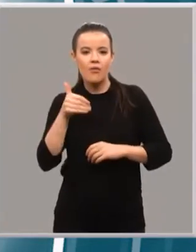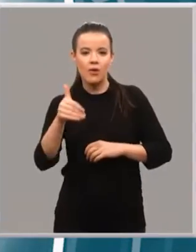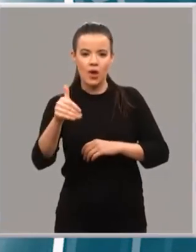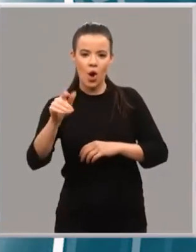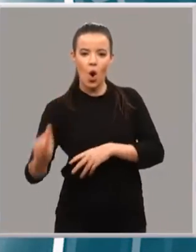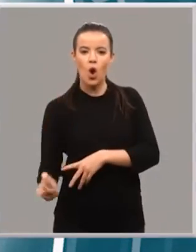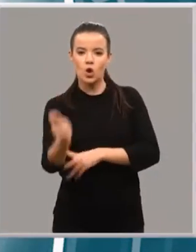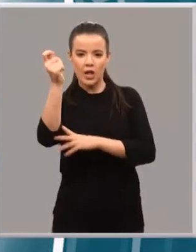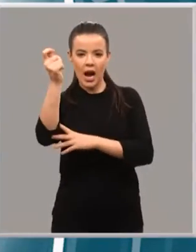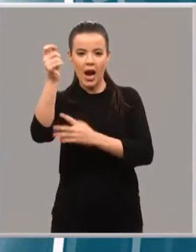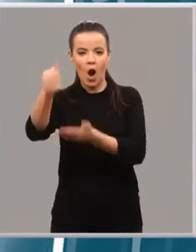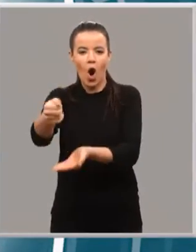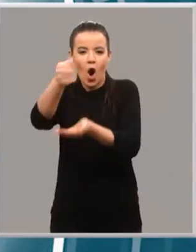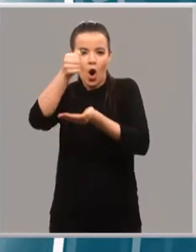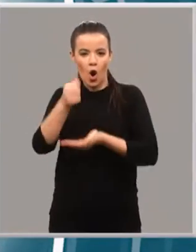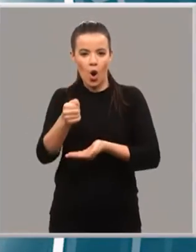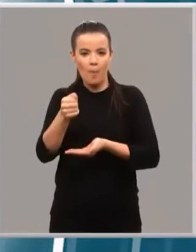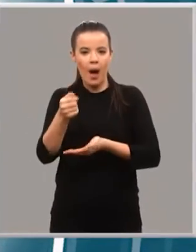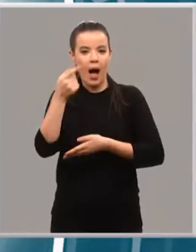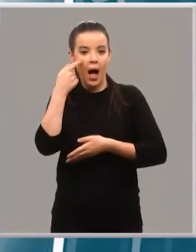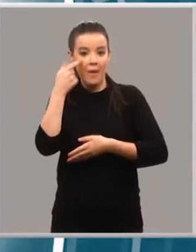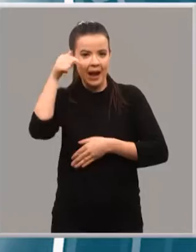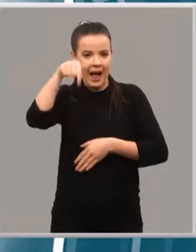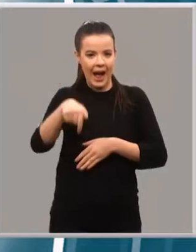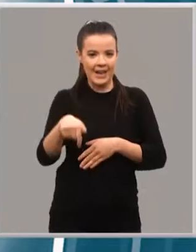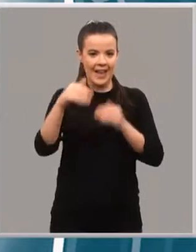eliminatoria a un primera aquí en casa.